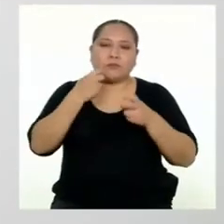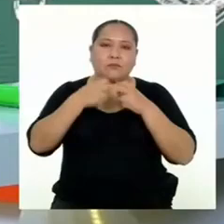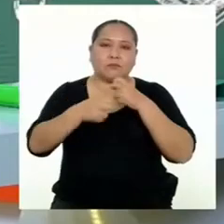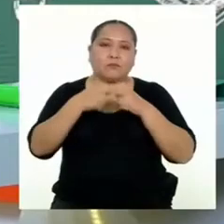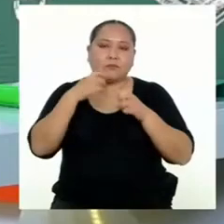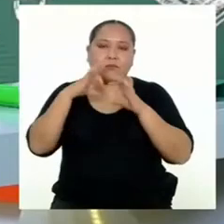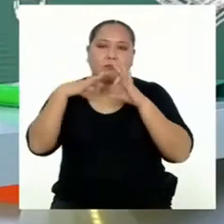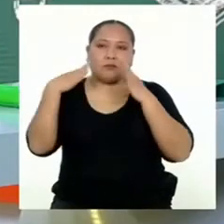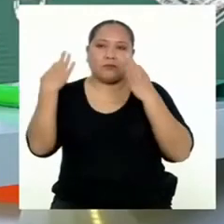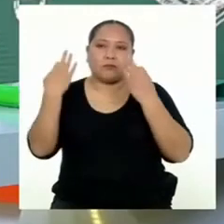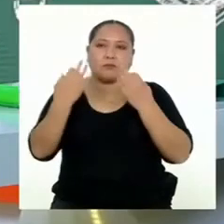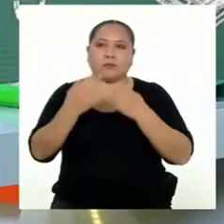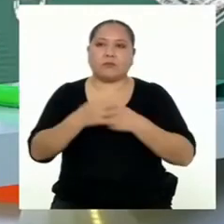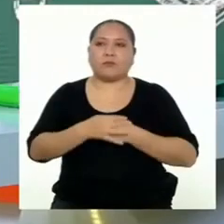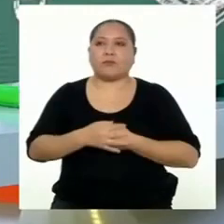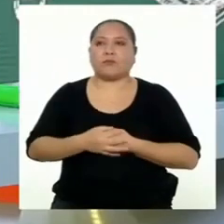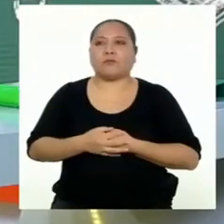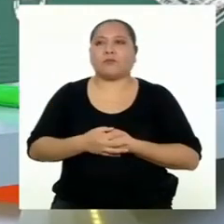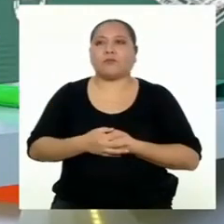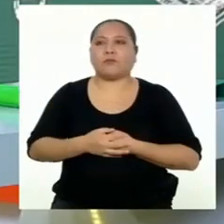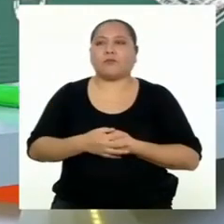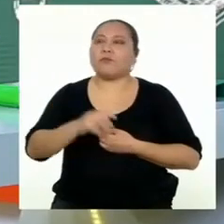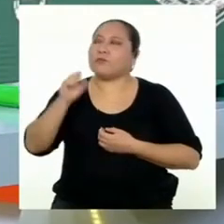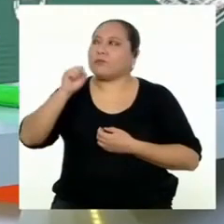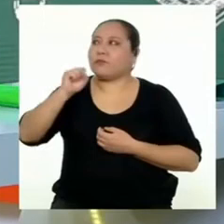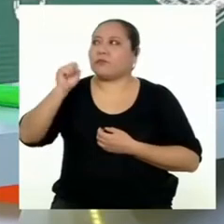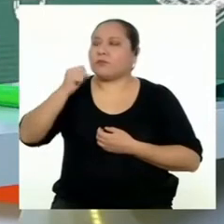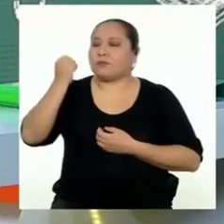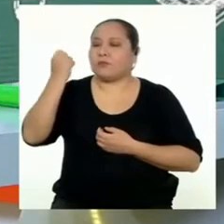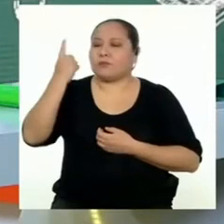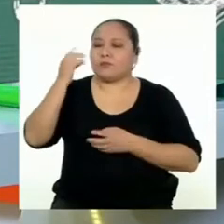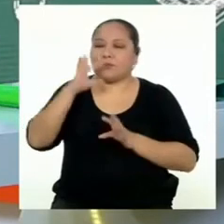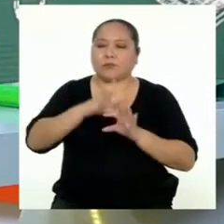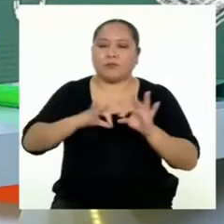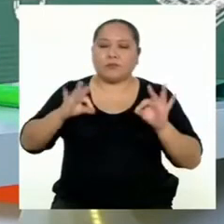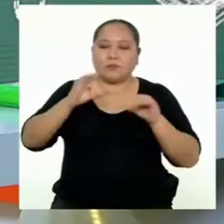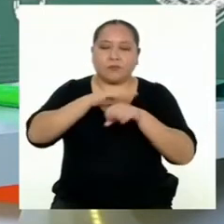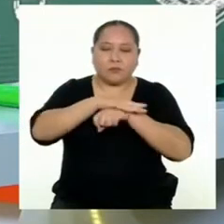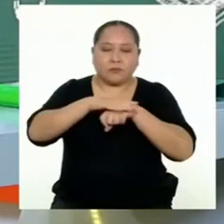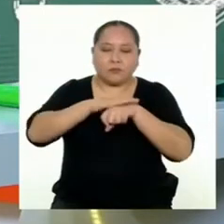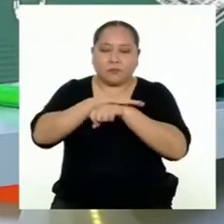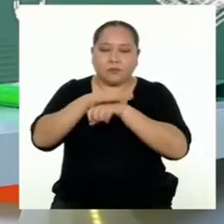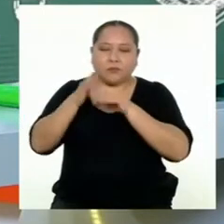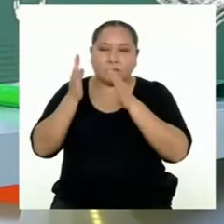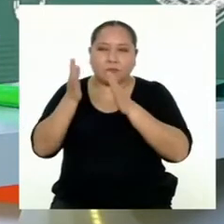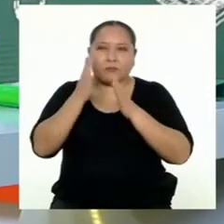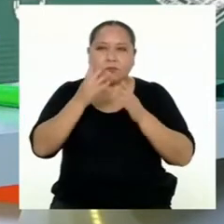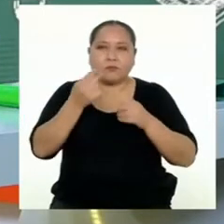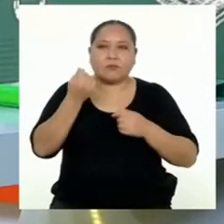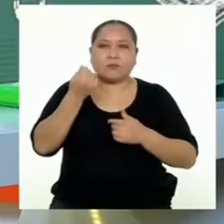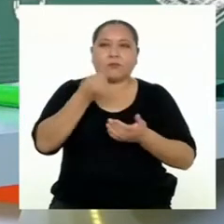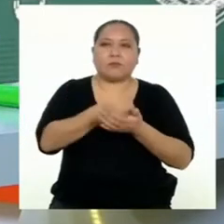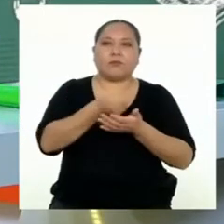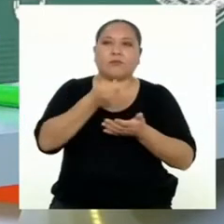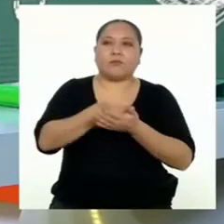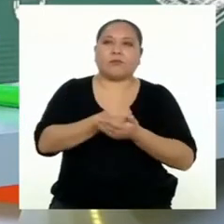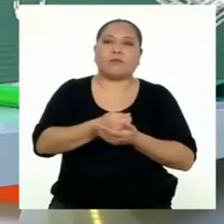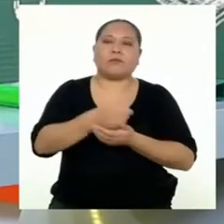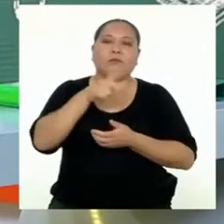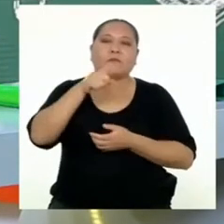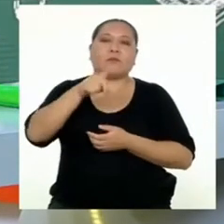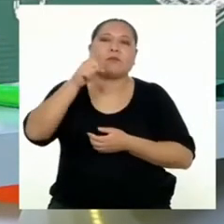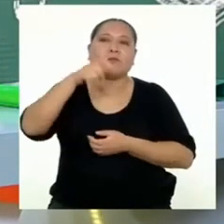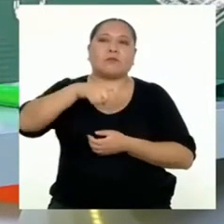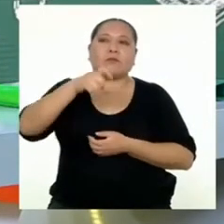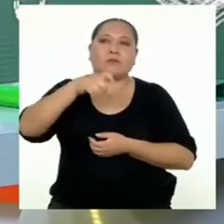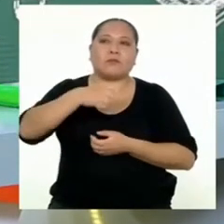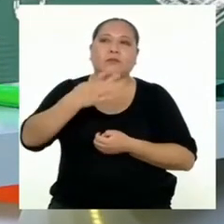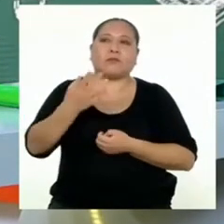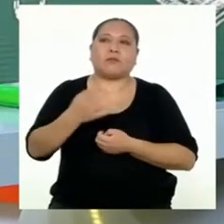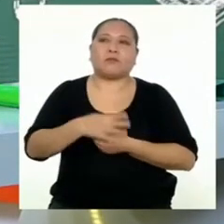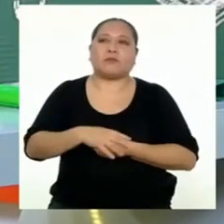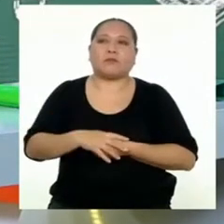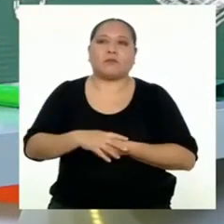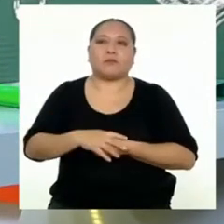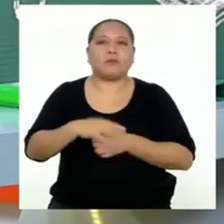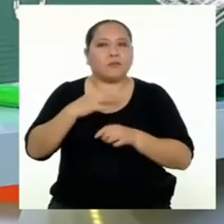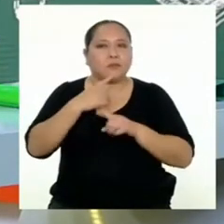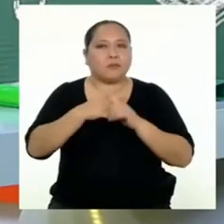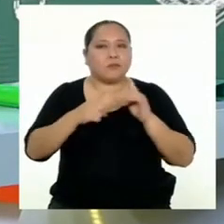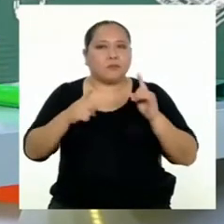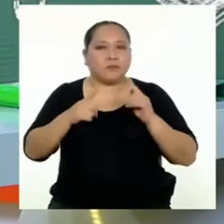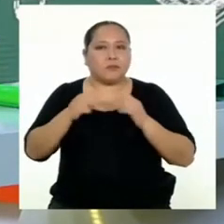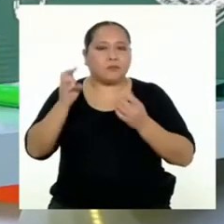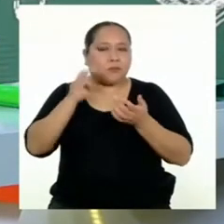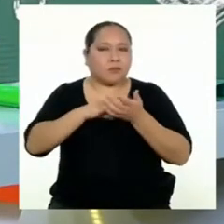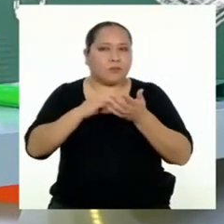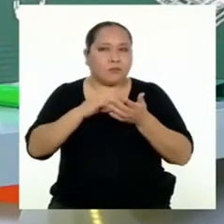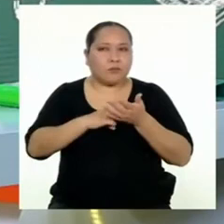familiar. Claro, claro. Por eso es muy importante que planifiquemos nuestros gastos en función a las necesidades que tengamos, pero